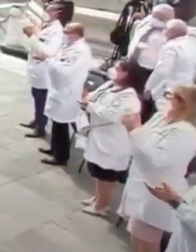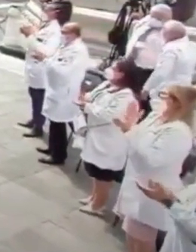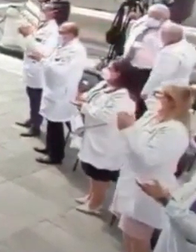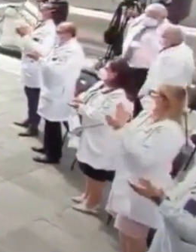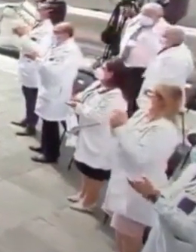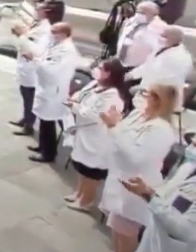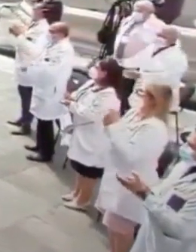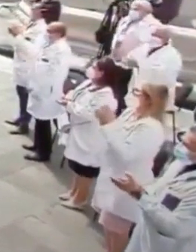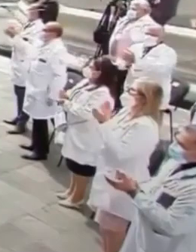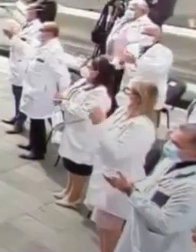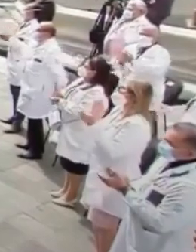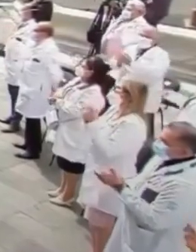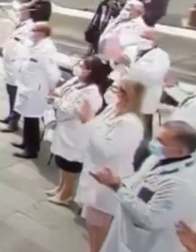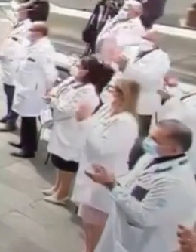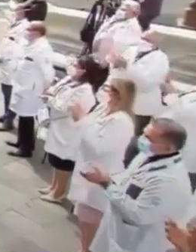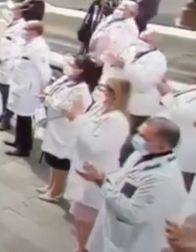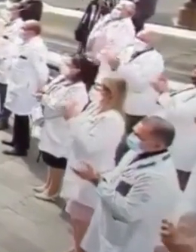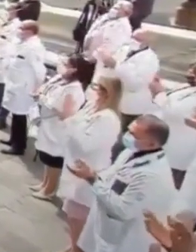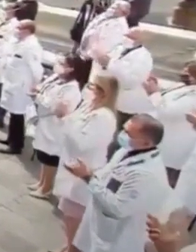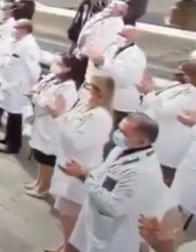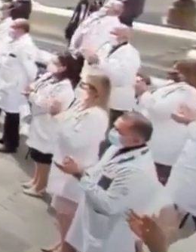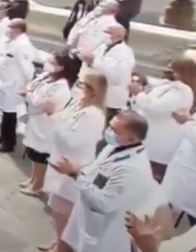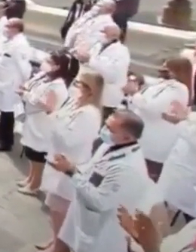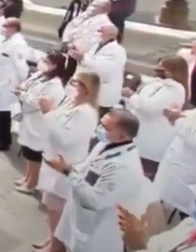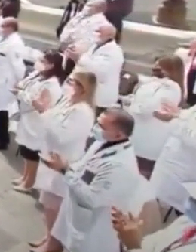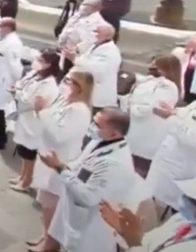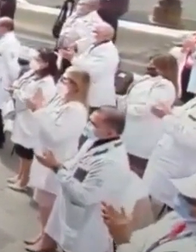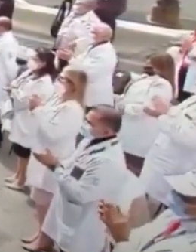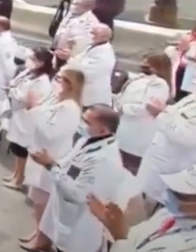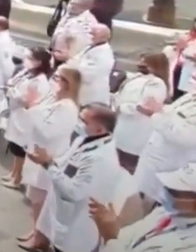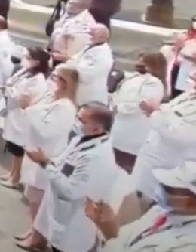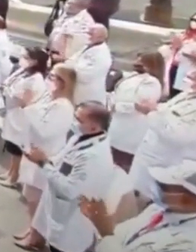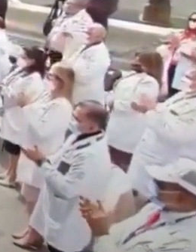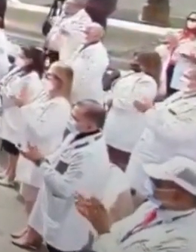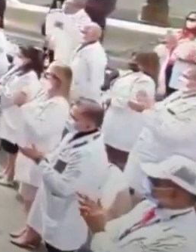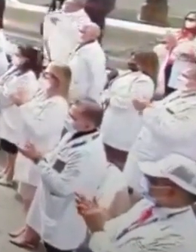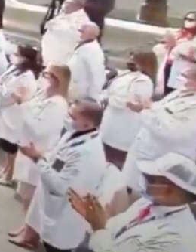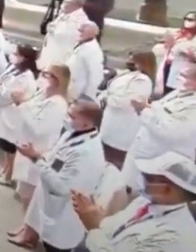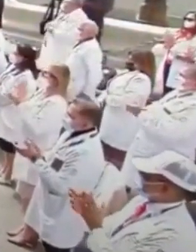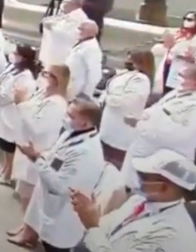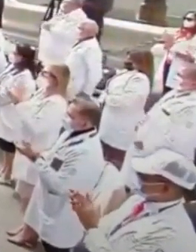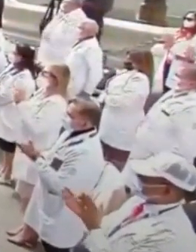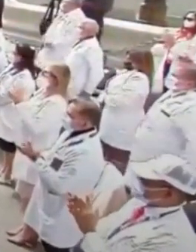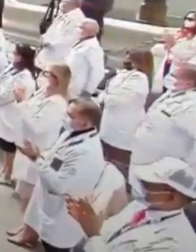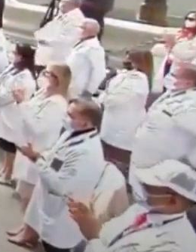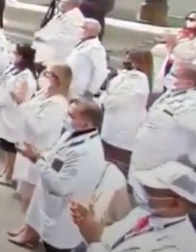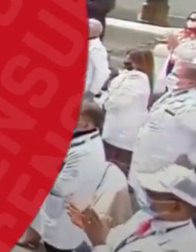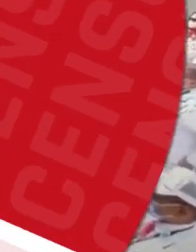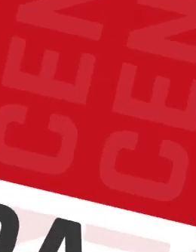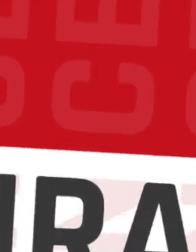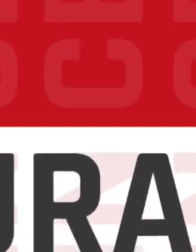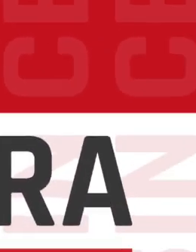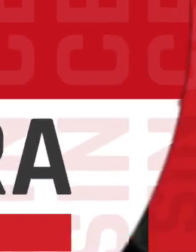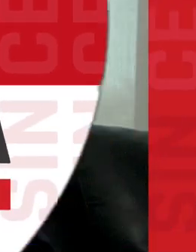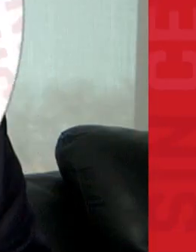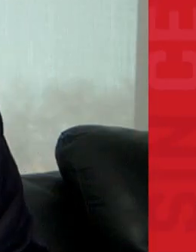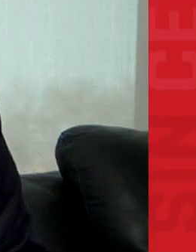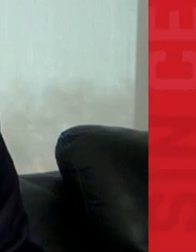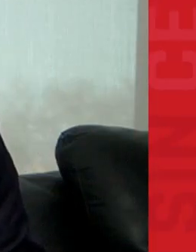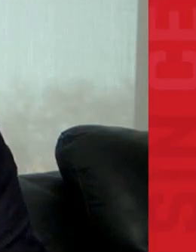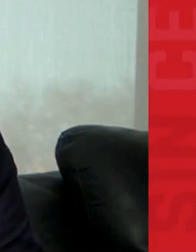con un extenso discurso sobre la labor que se ha estado haciendo en términos de salud durante la pandemia